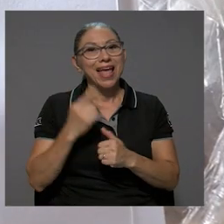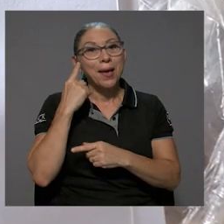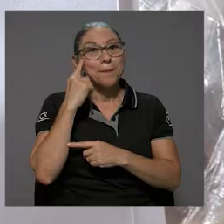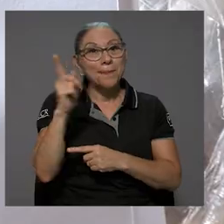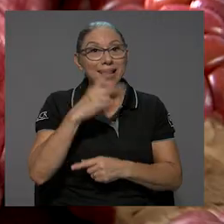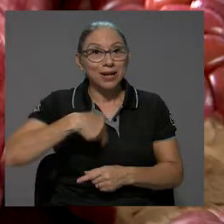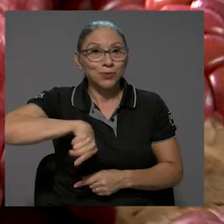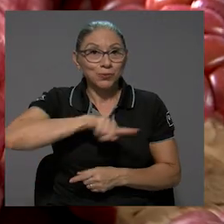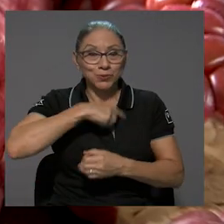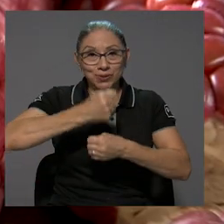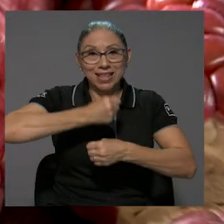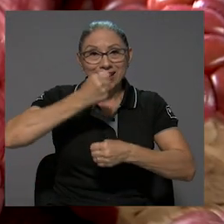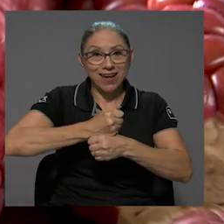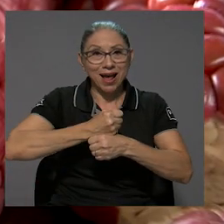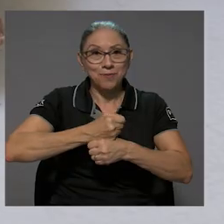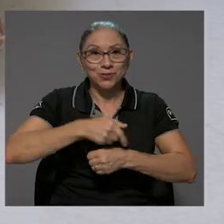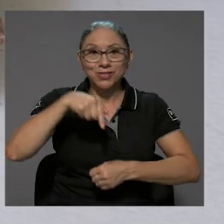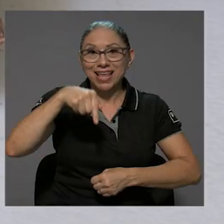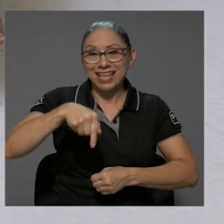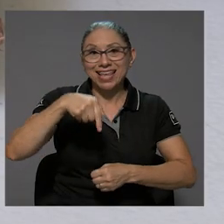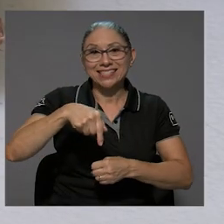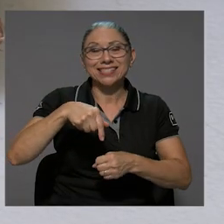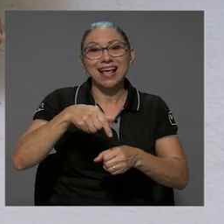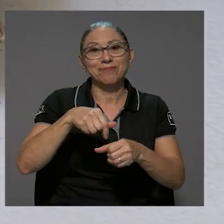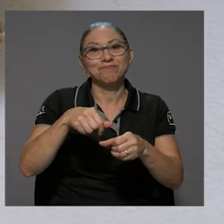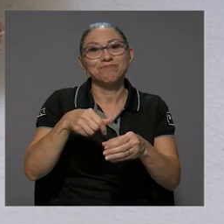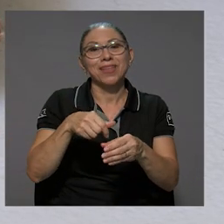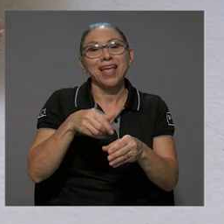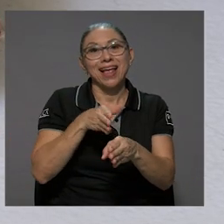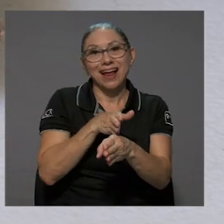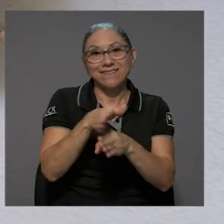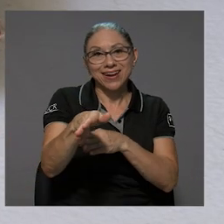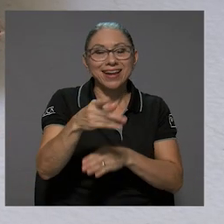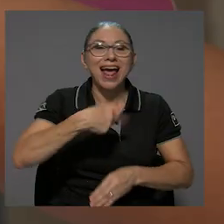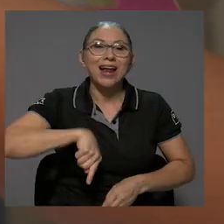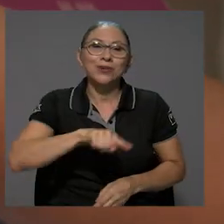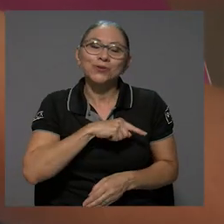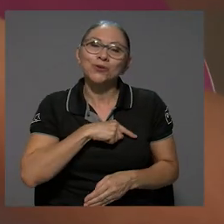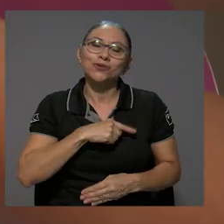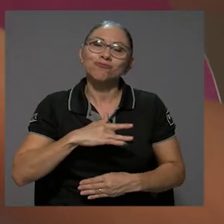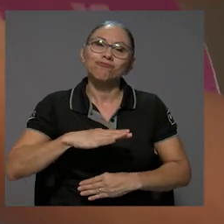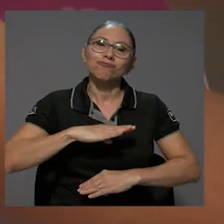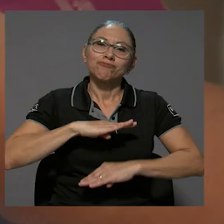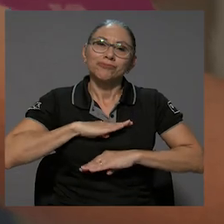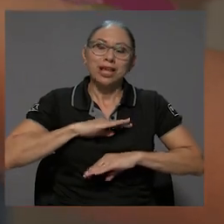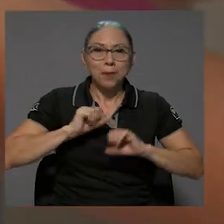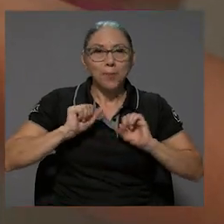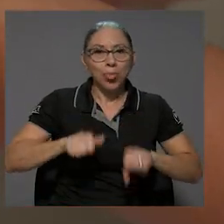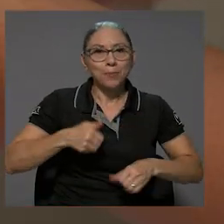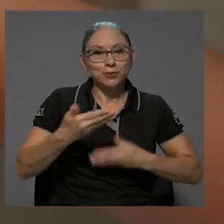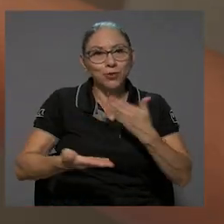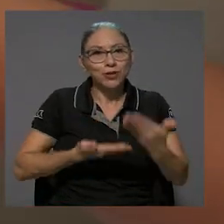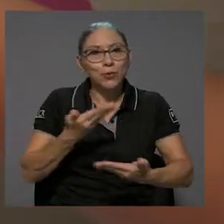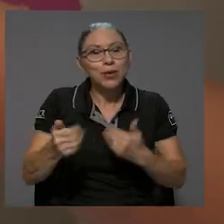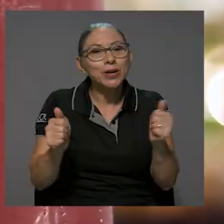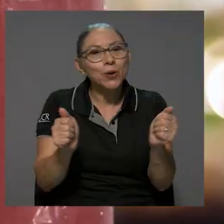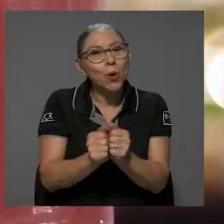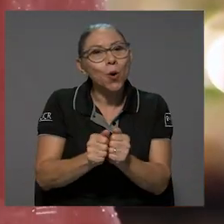y para los que trabajamos en esta profesión nos agrada que en algo podamos contribuir con